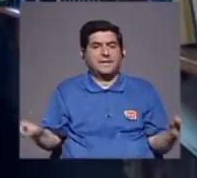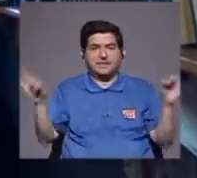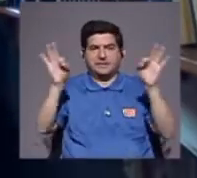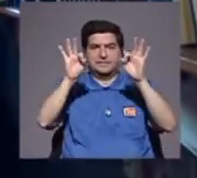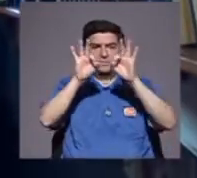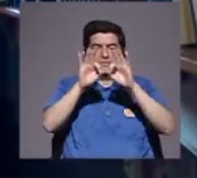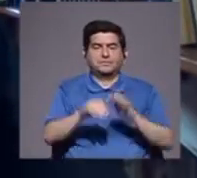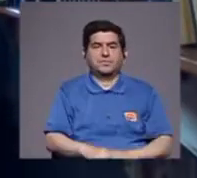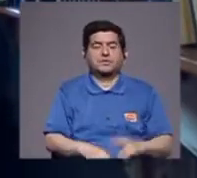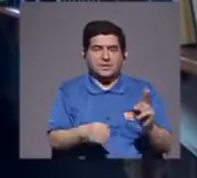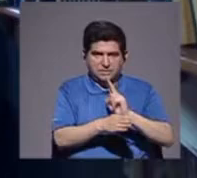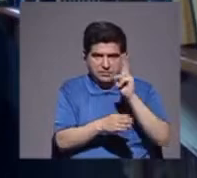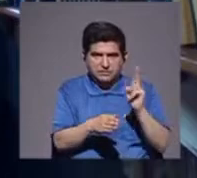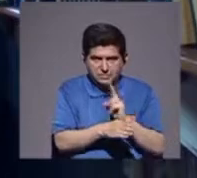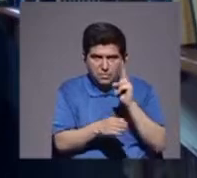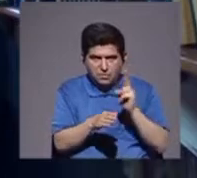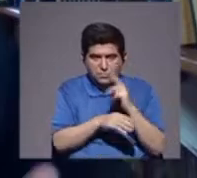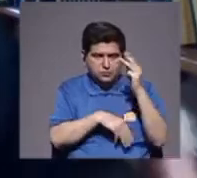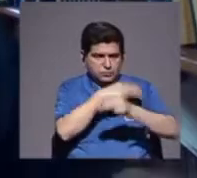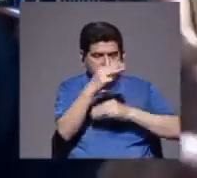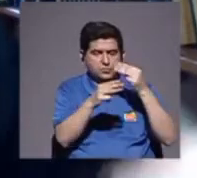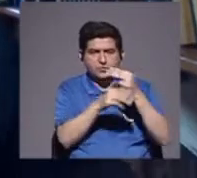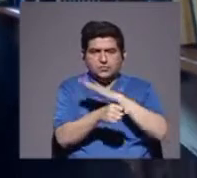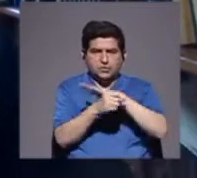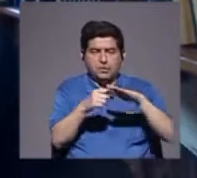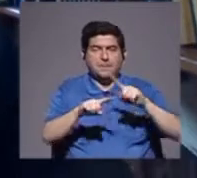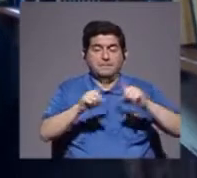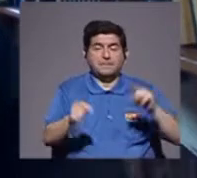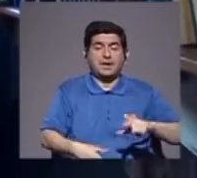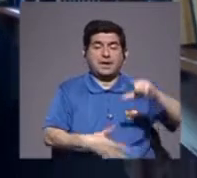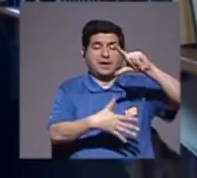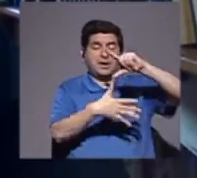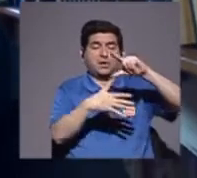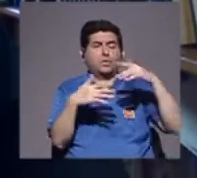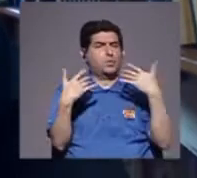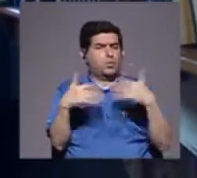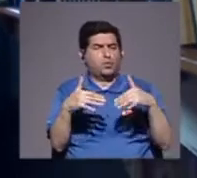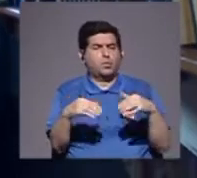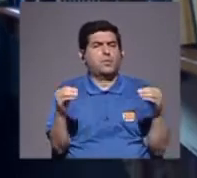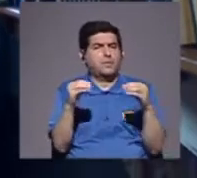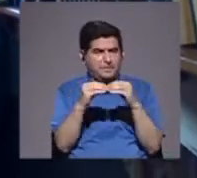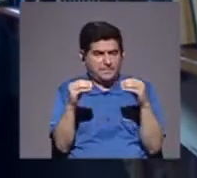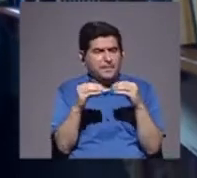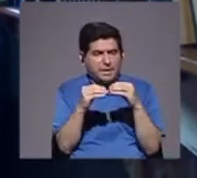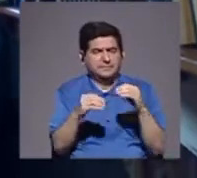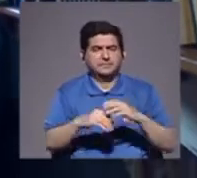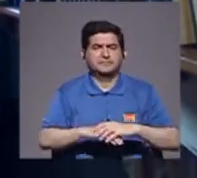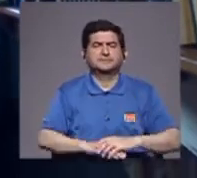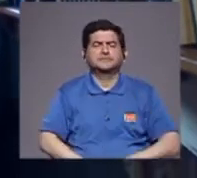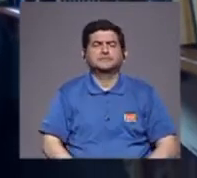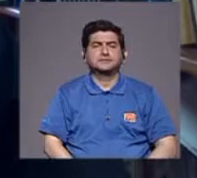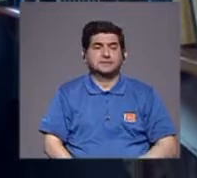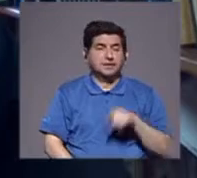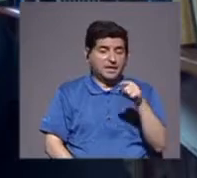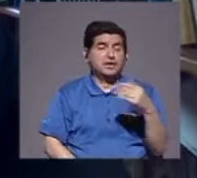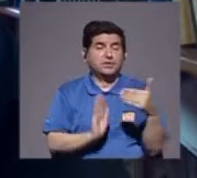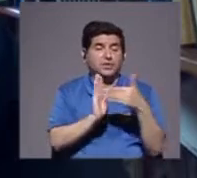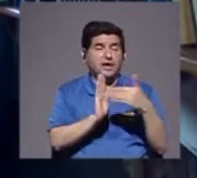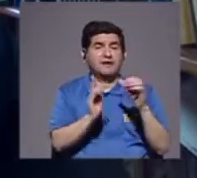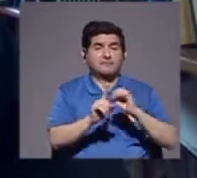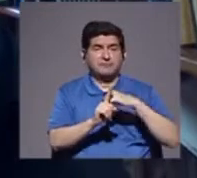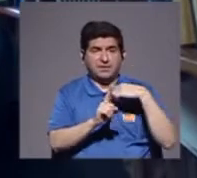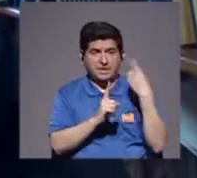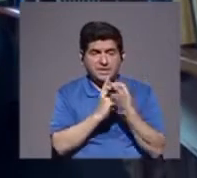vista de consumo en el mundo entero, pero en América Latina por mucho lo es. Causa a la sociedad,